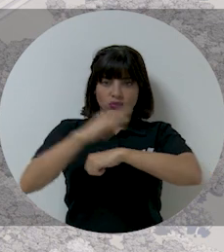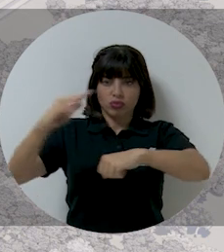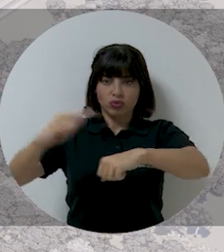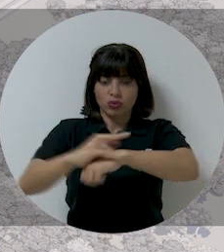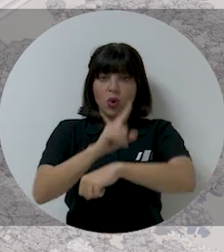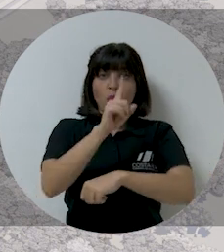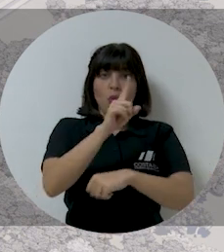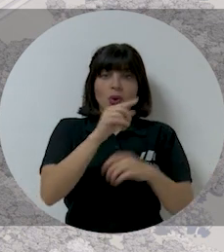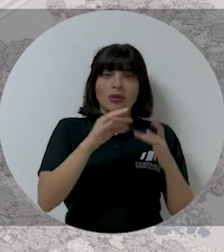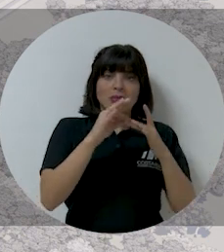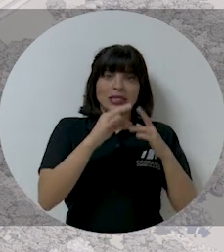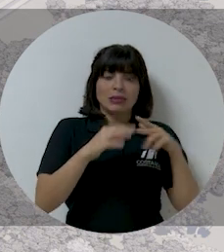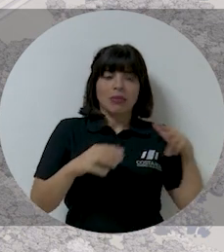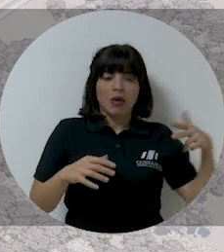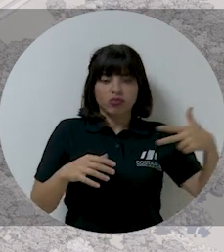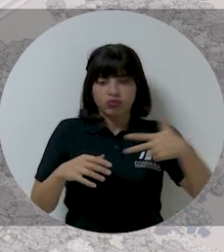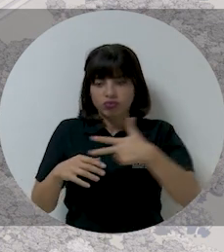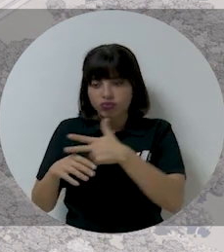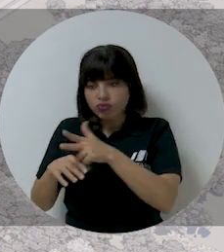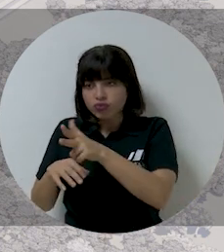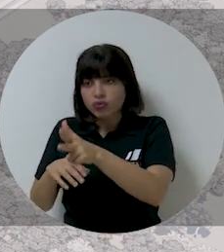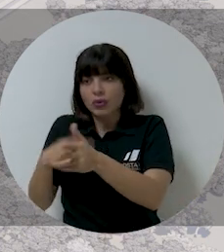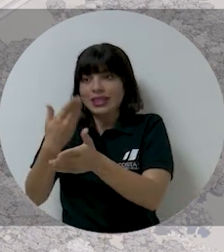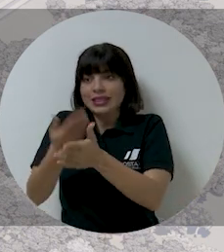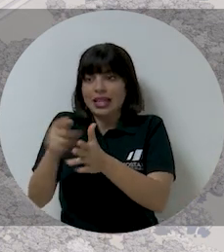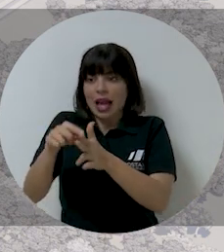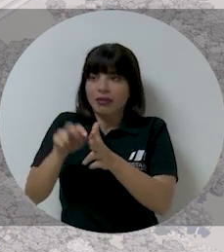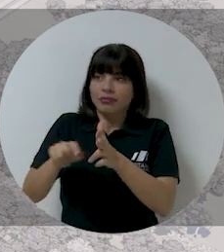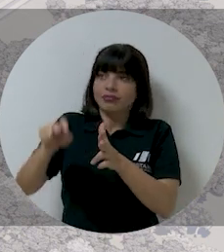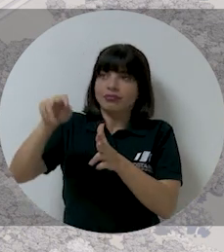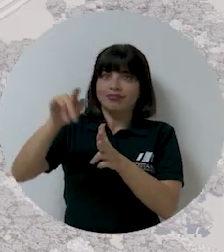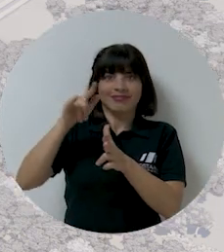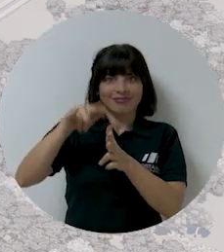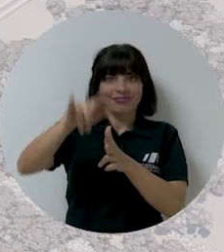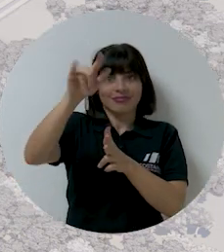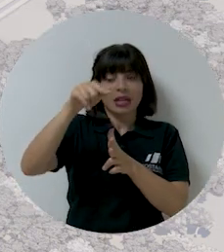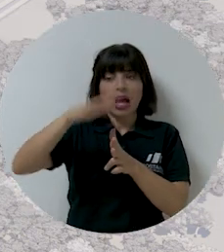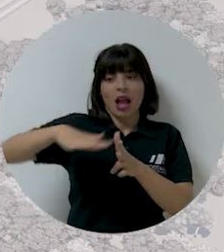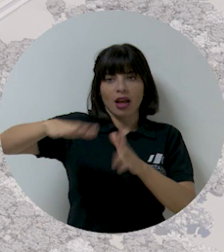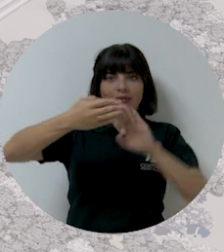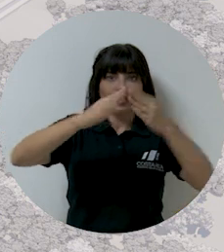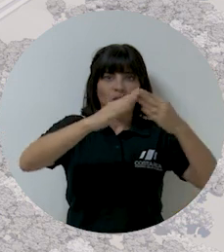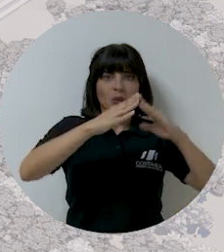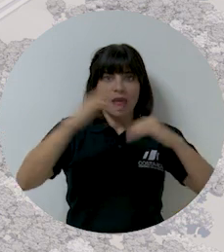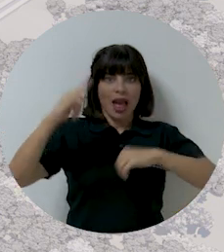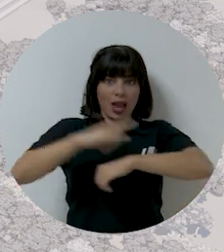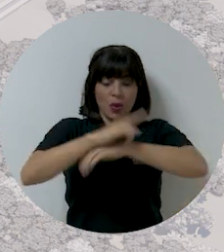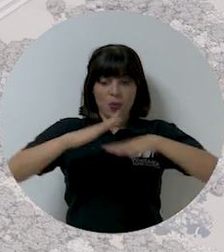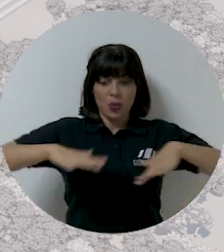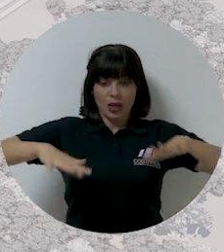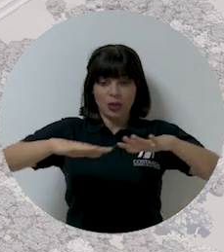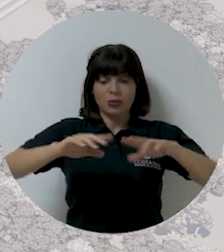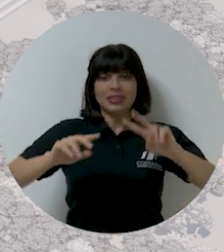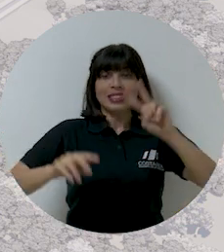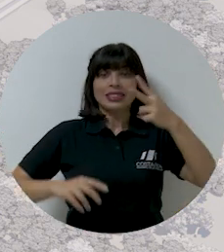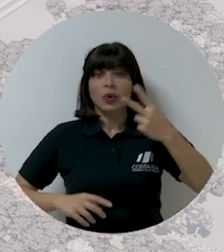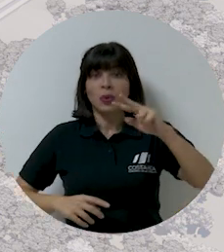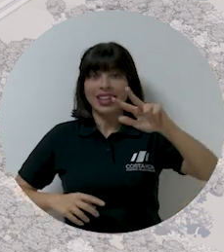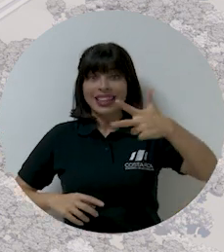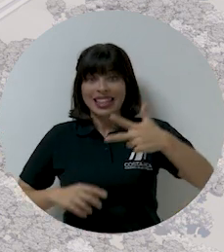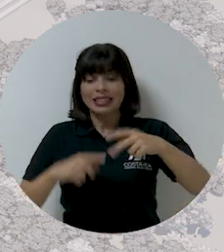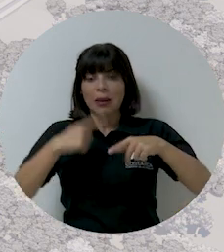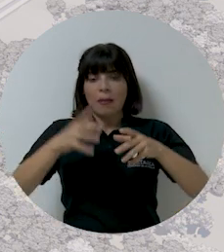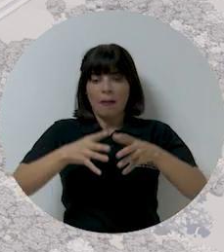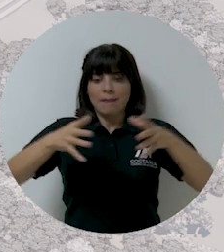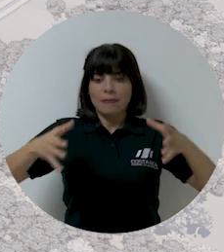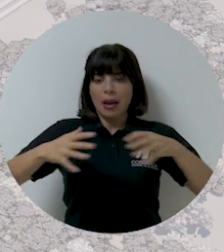principal de acceso, que conducirá a los usuarios hacia la terminal a través de la ciudad aeroportuaria. En su segunda y tercera fase se